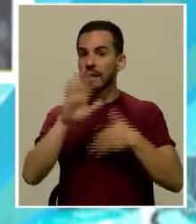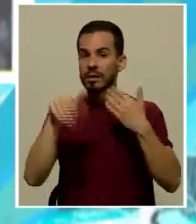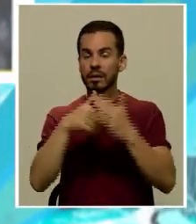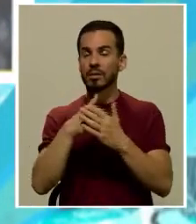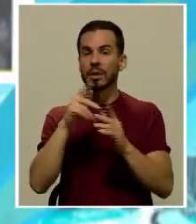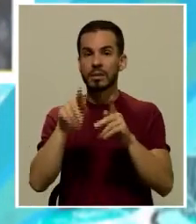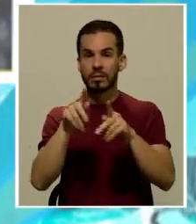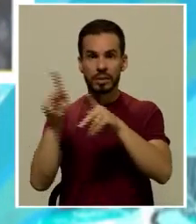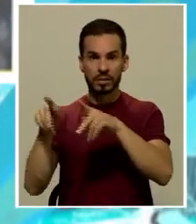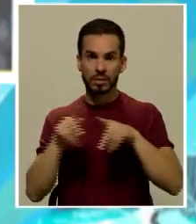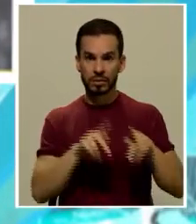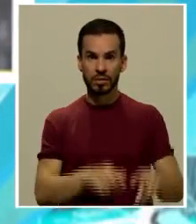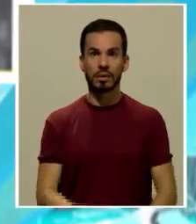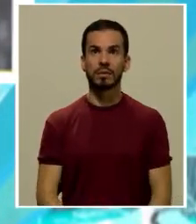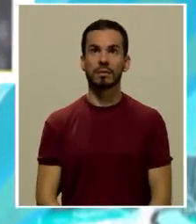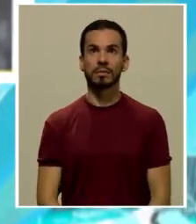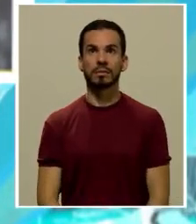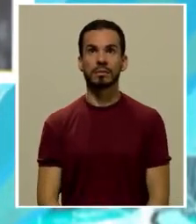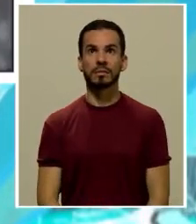todas las personas.